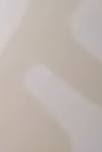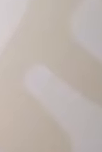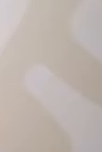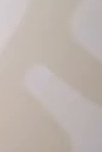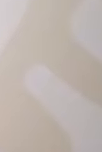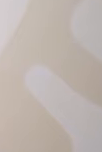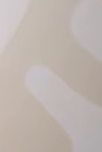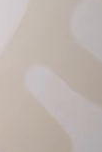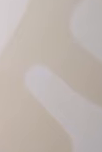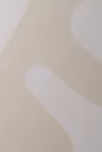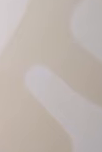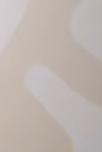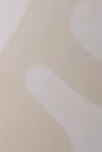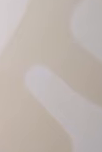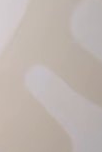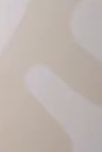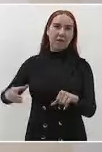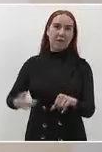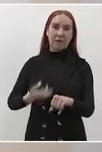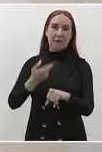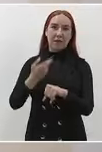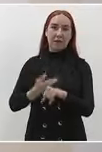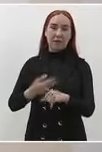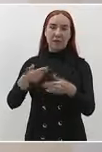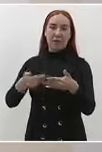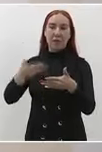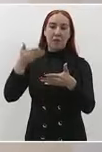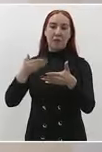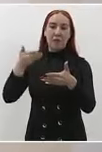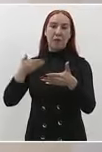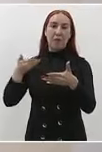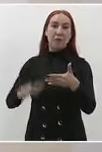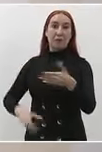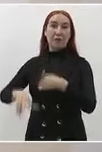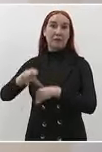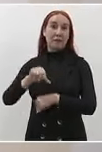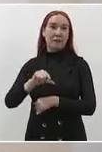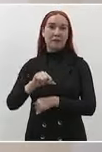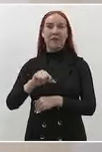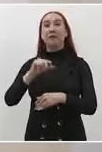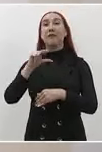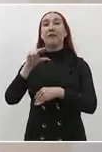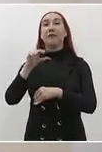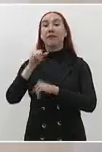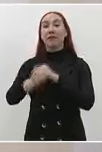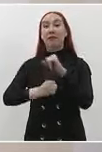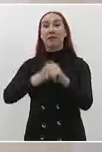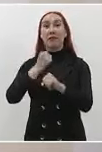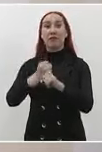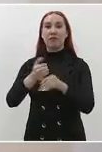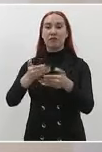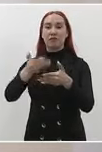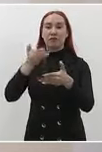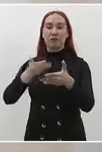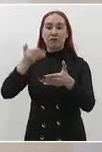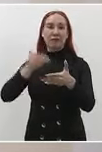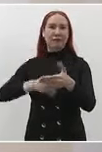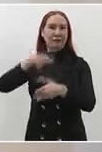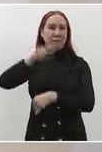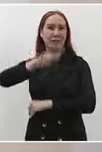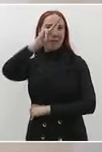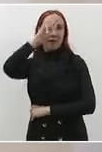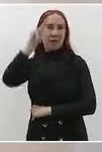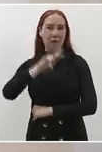durante más de 70 años, teníamos un panorama desalozador por su